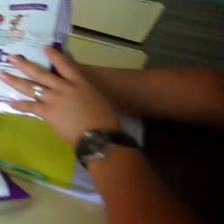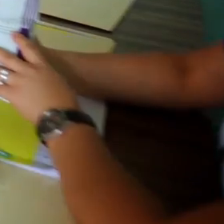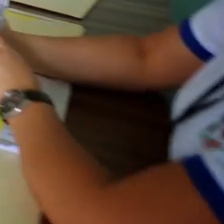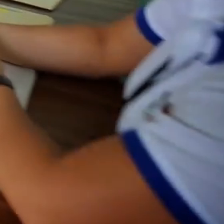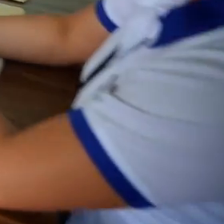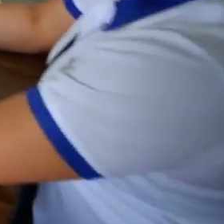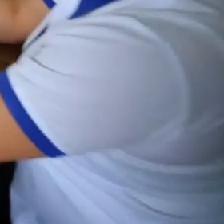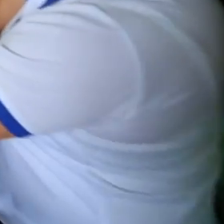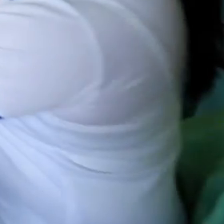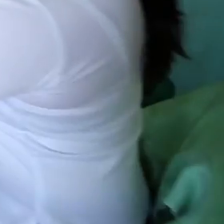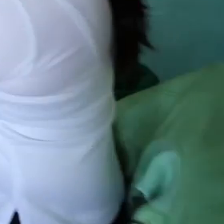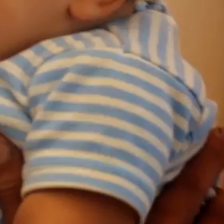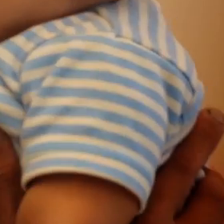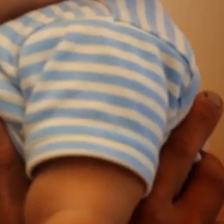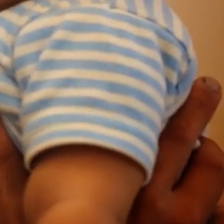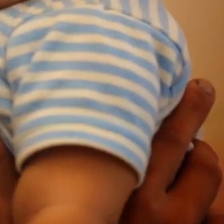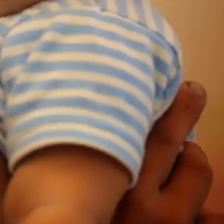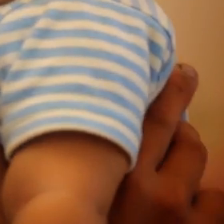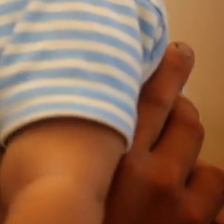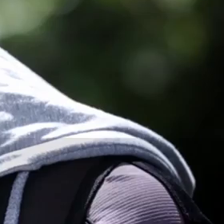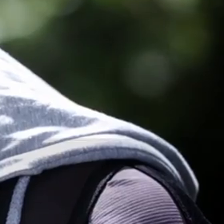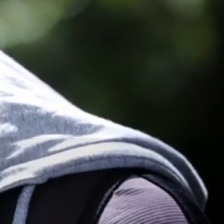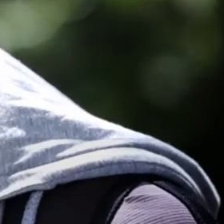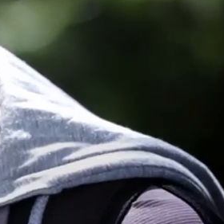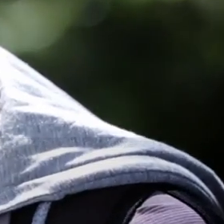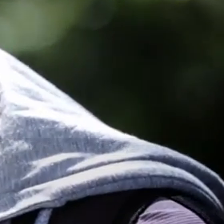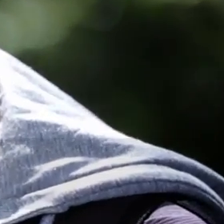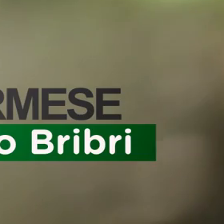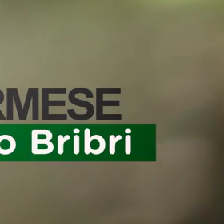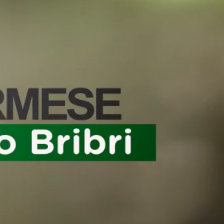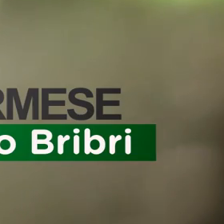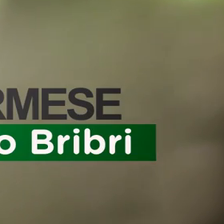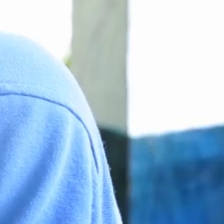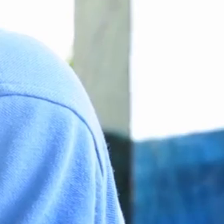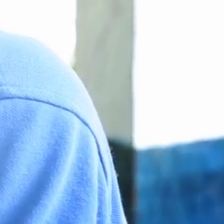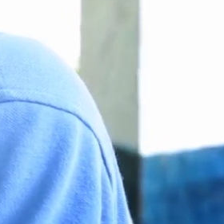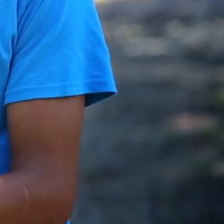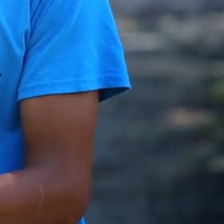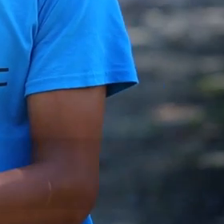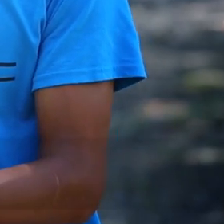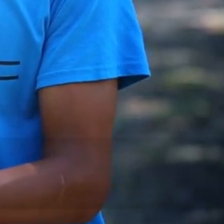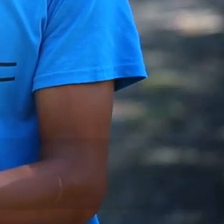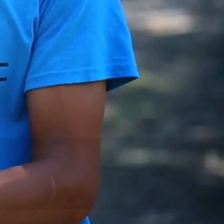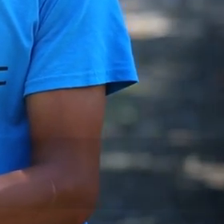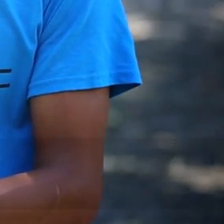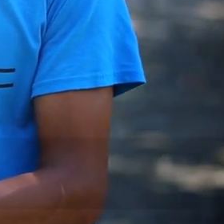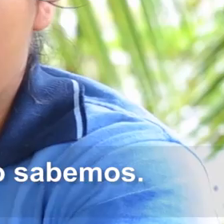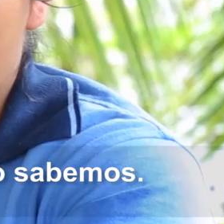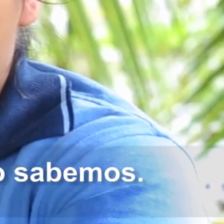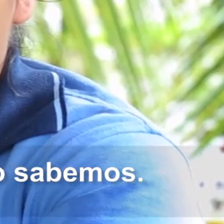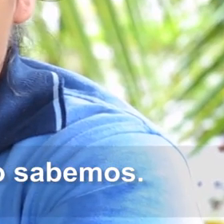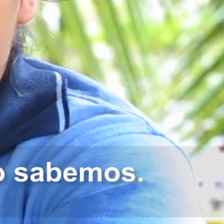embarazo y atención integral de tus hijos. Informate y prevení. Y Chacú. Buendario. Informate y